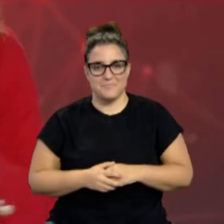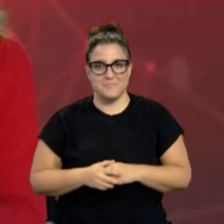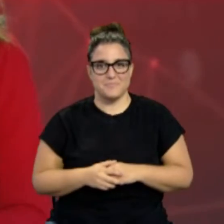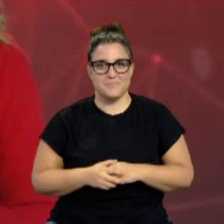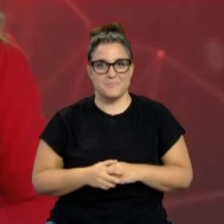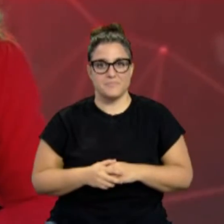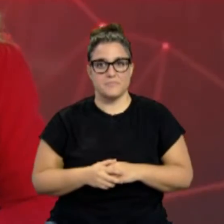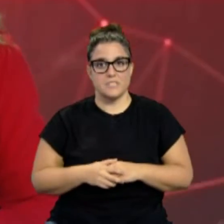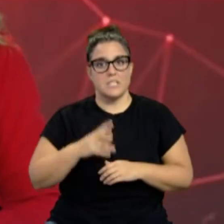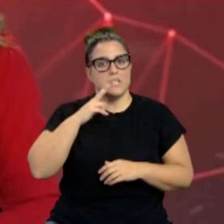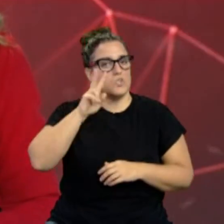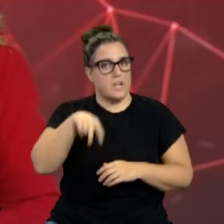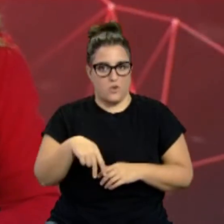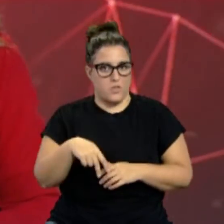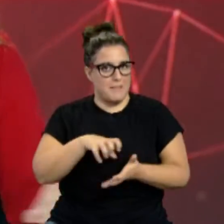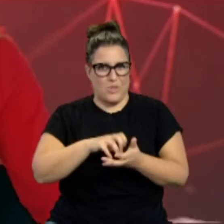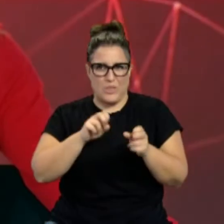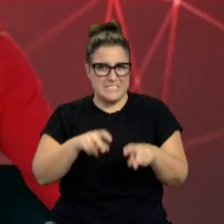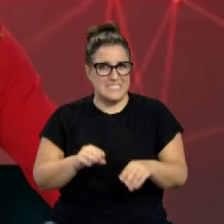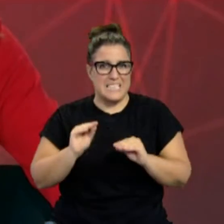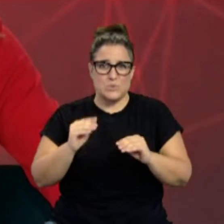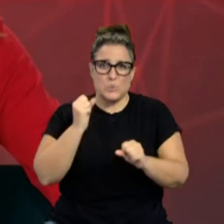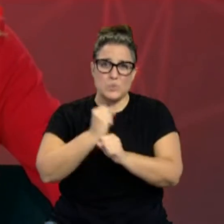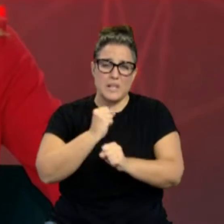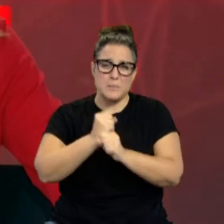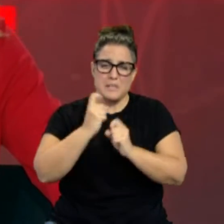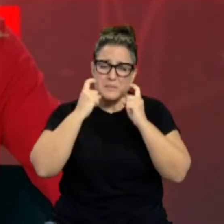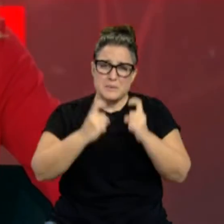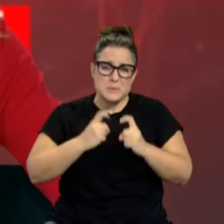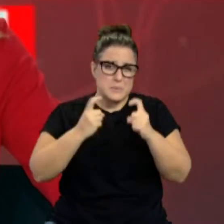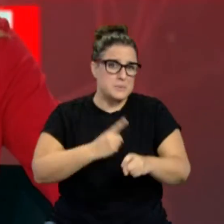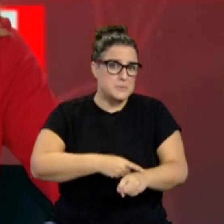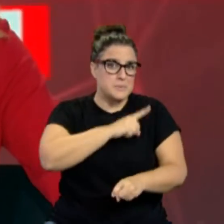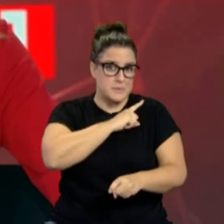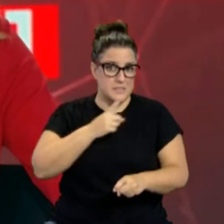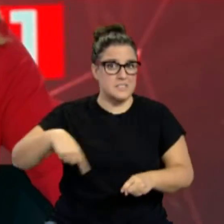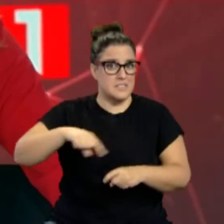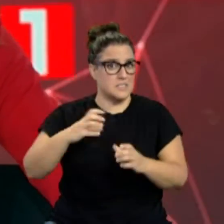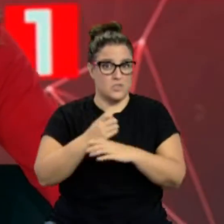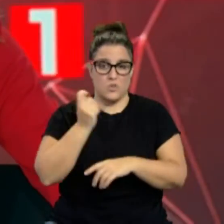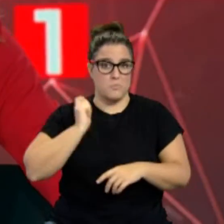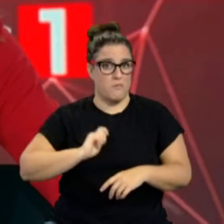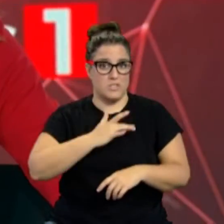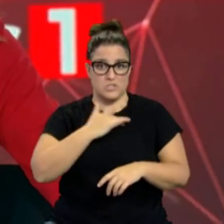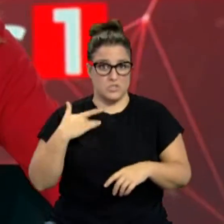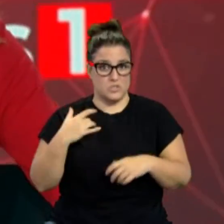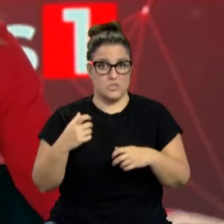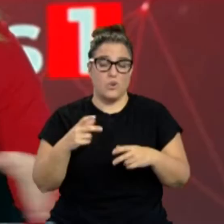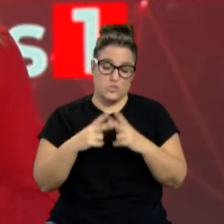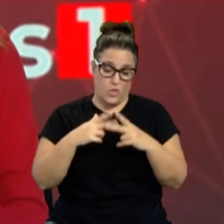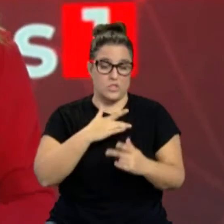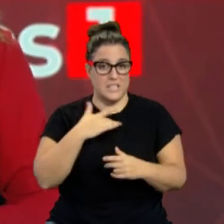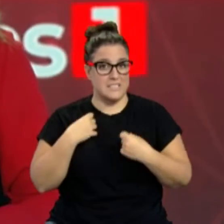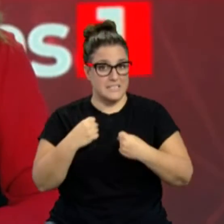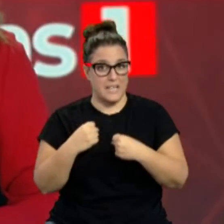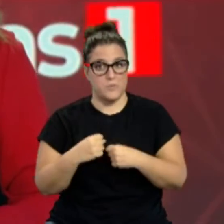Bueno, un reconocimiento sin duda a la labor titánica que están realizando el personal sanitario y sociosanitario. La entrega, como decíamos, será el próximo día 3 de diciembre de